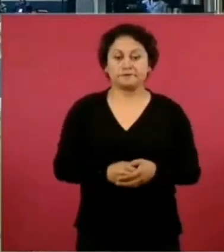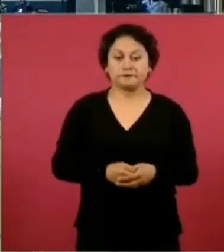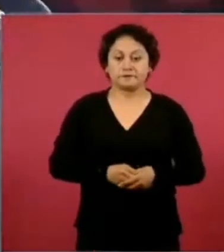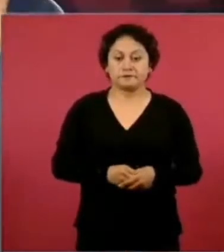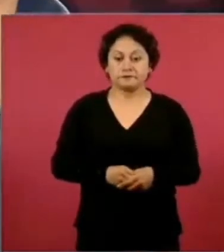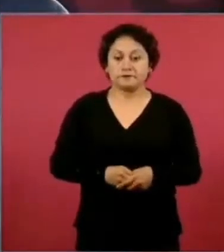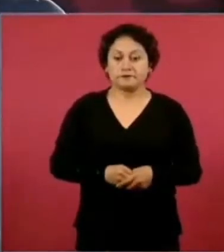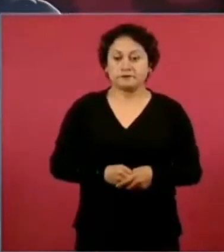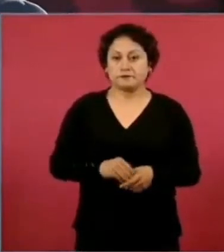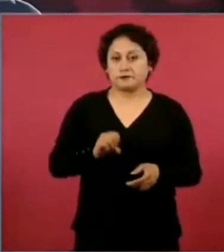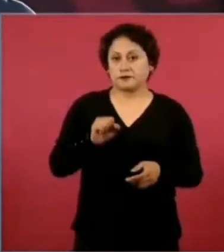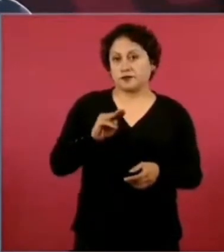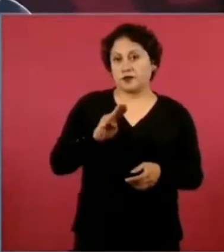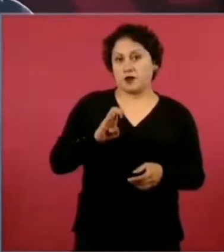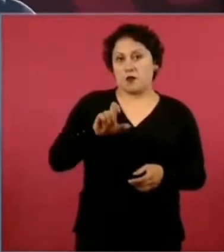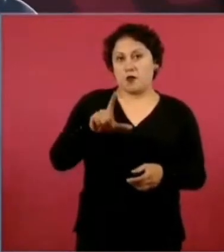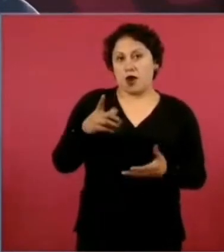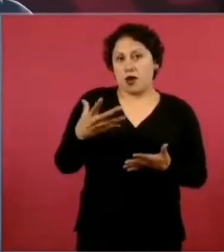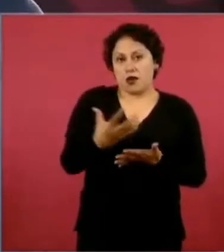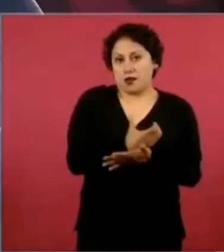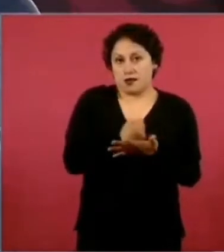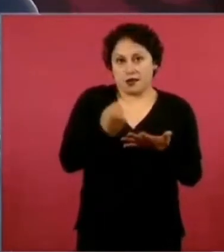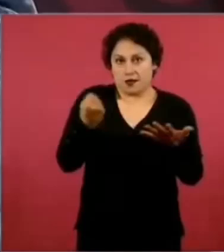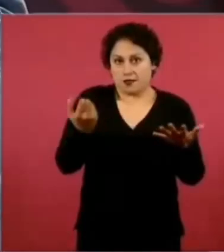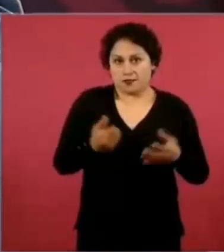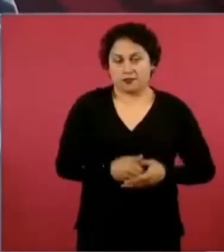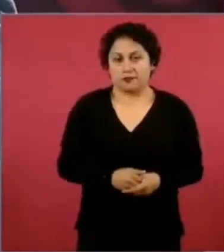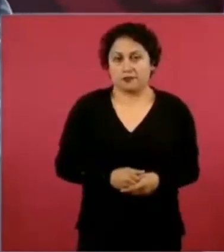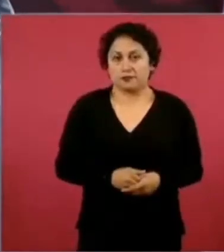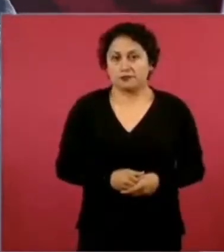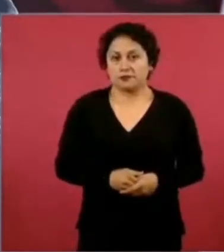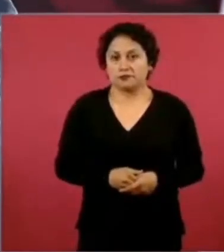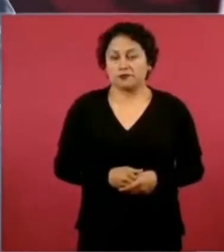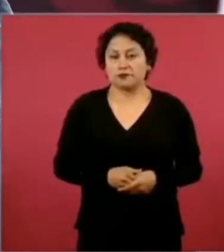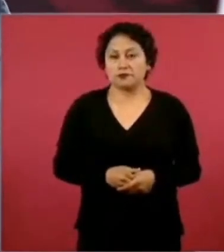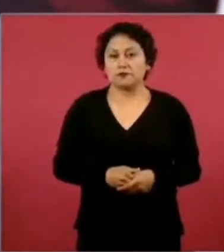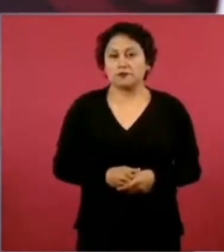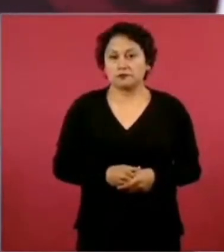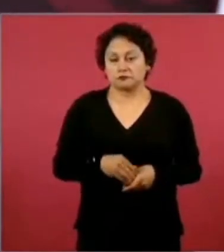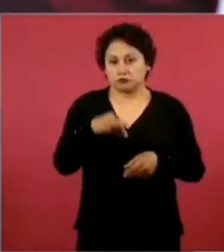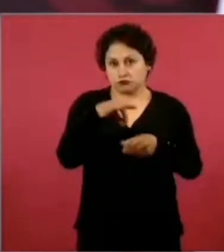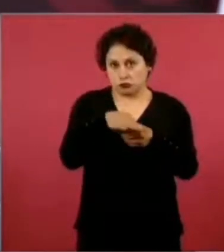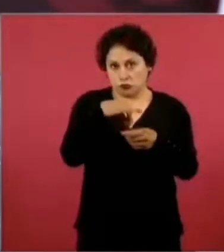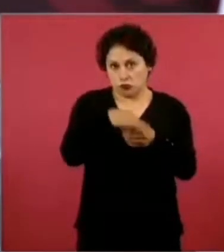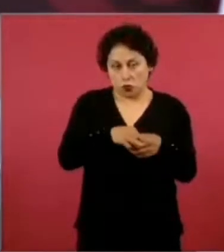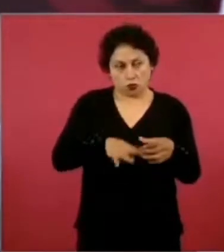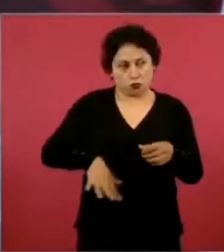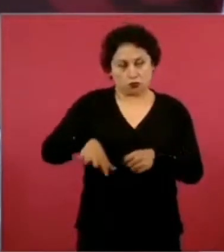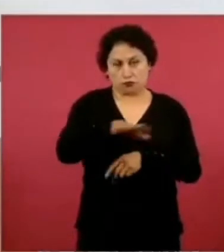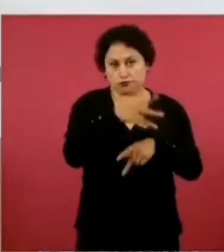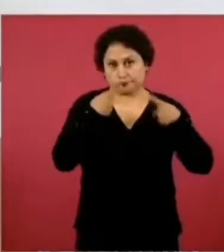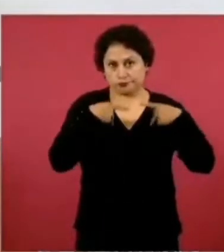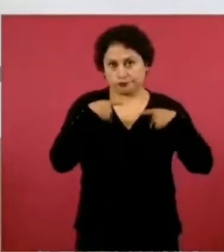Samuel ganó con el voto de los ciudadanos